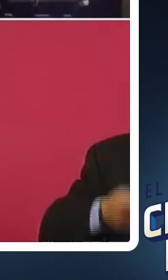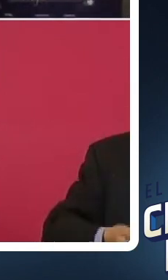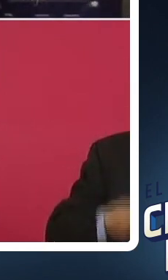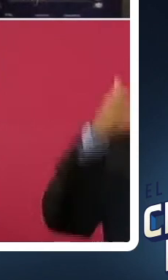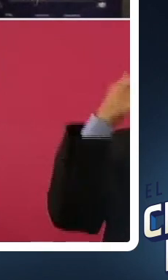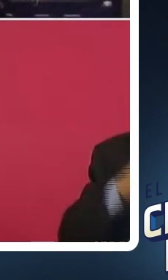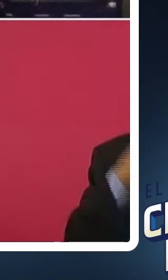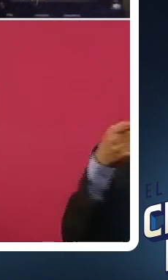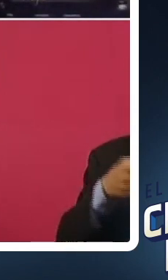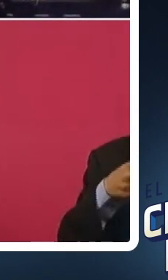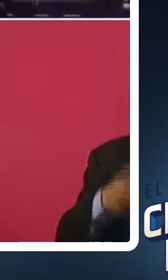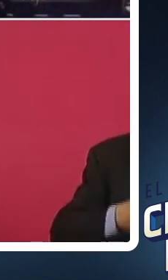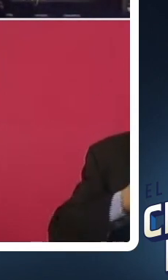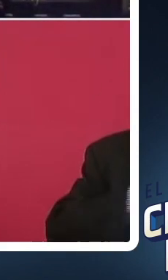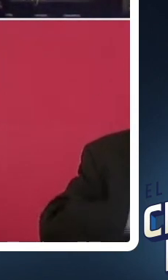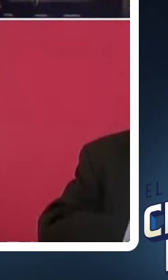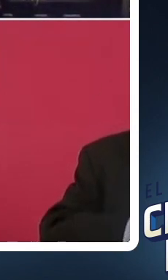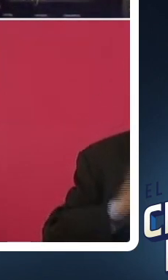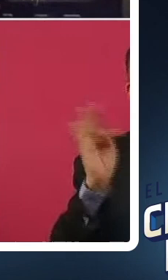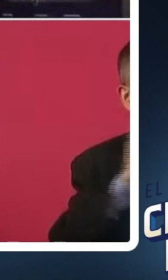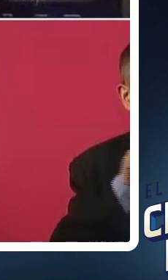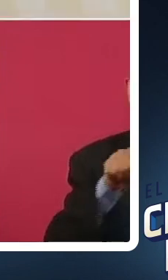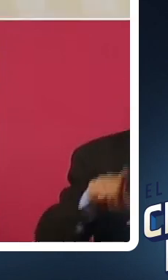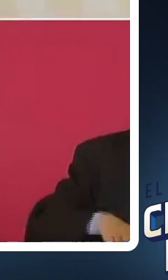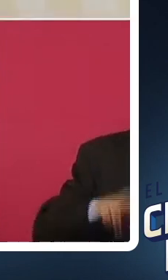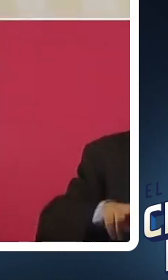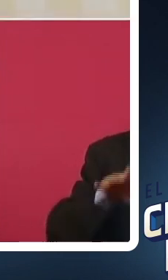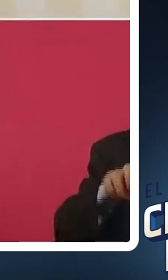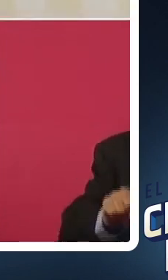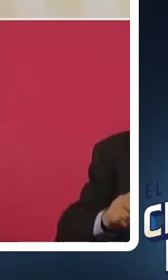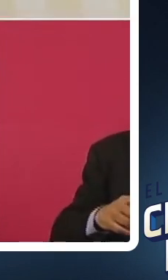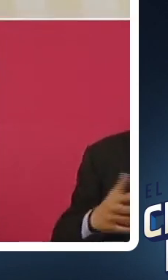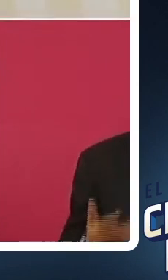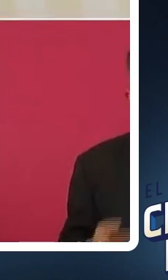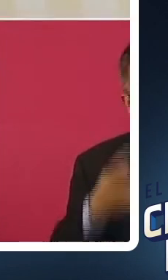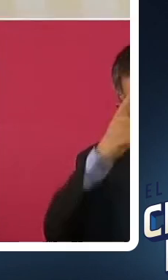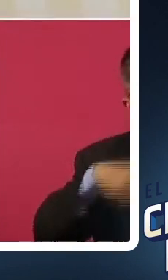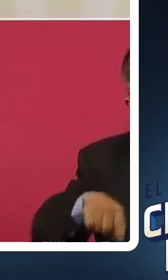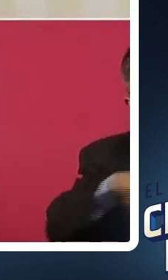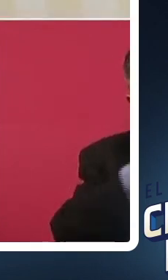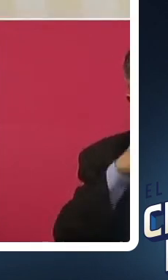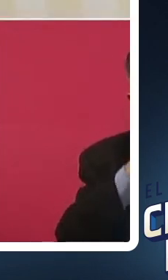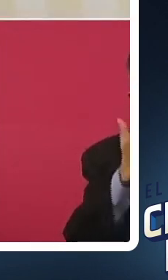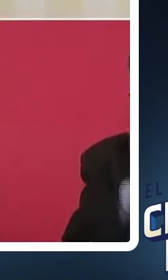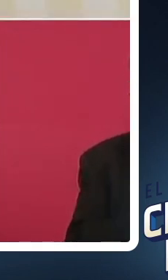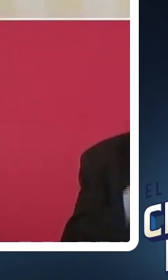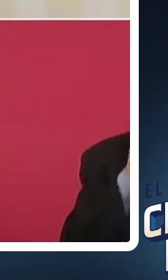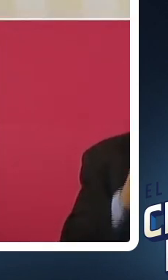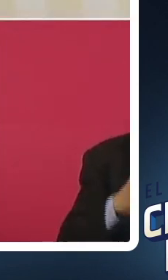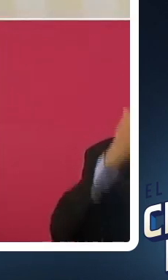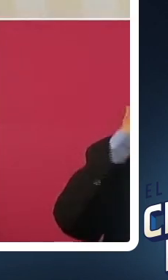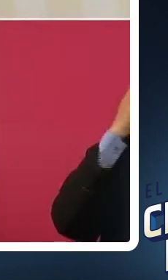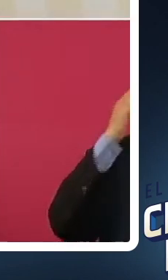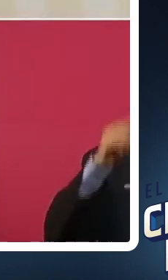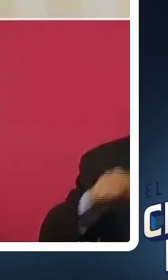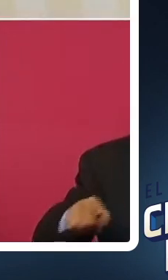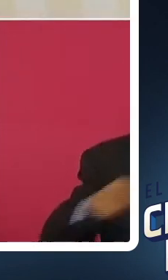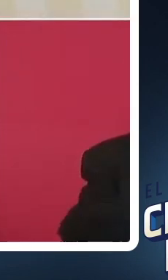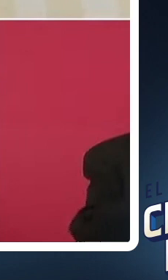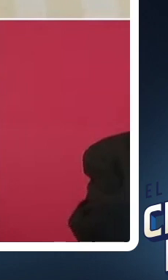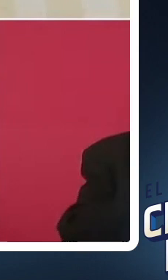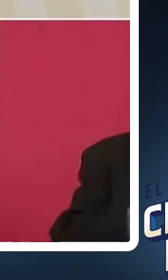la procuración de justicia en el país y para el combate a la corrupción en los niveles más altos de los gobiernos